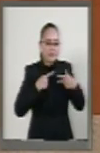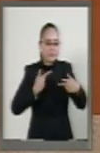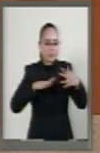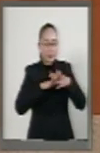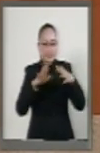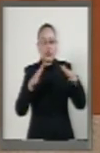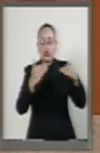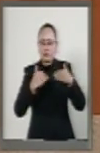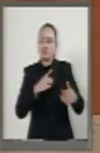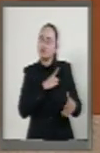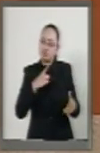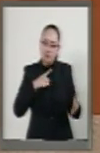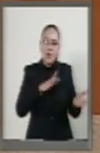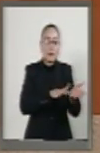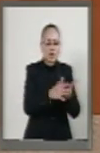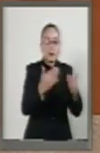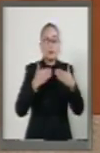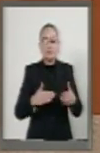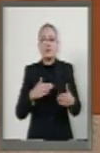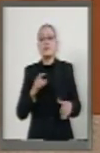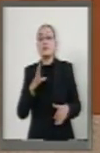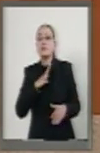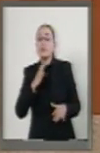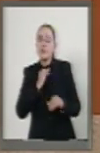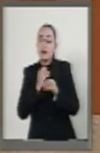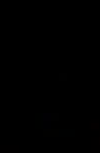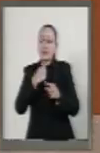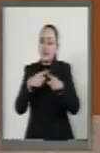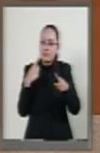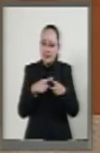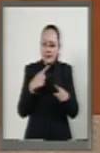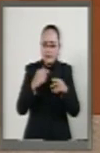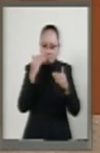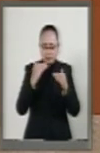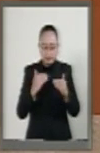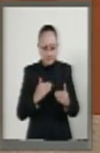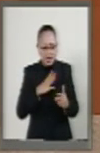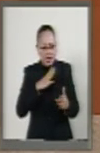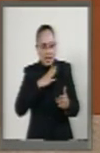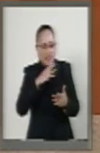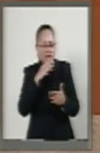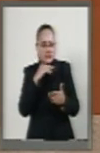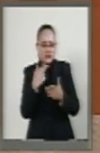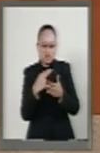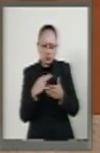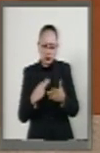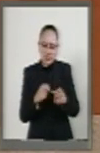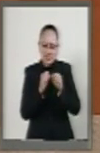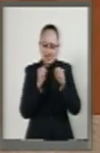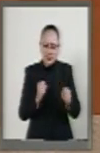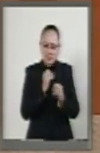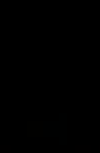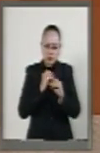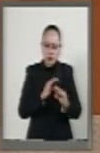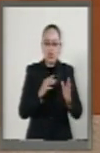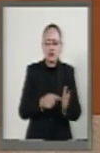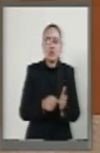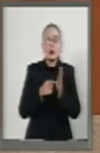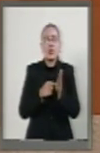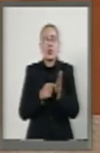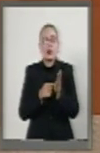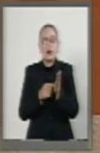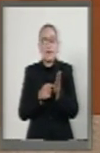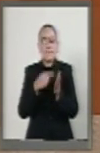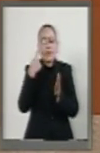Décimo, proporcionar y formar contenida en las bases de los datos de distintos sistemas informativos que